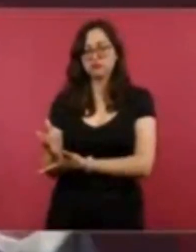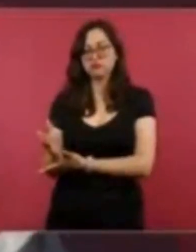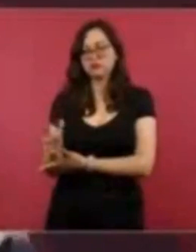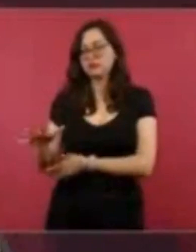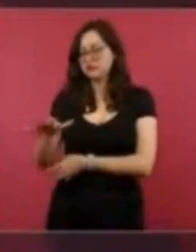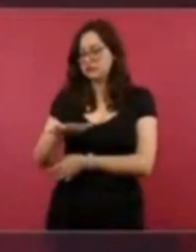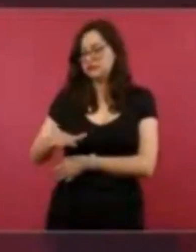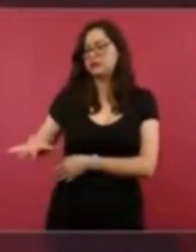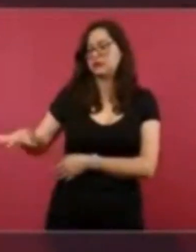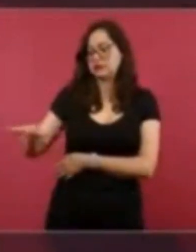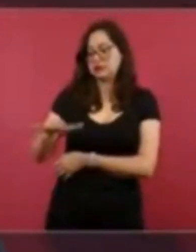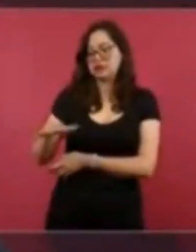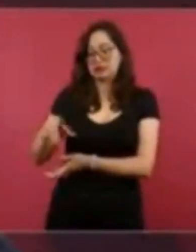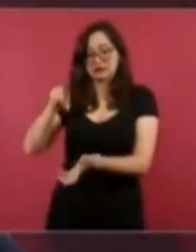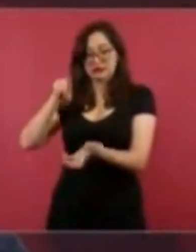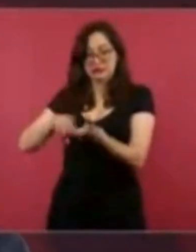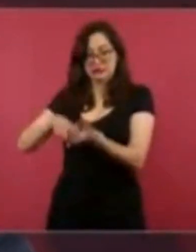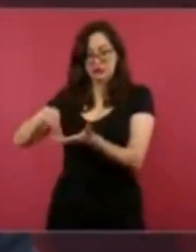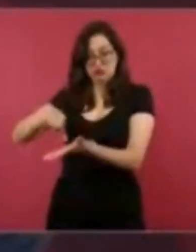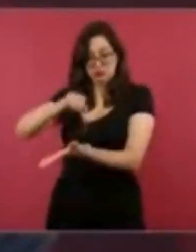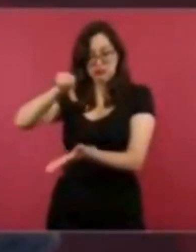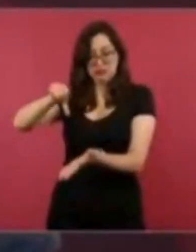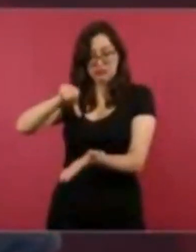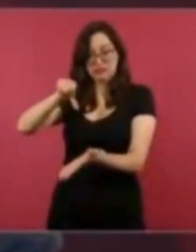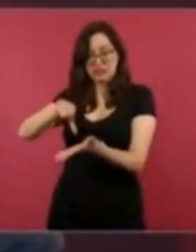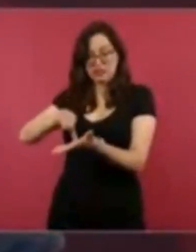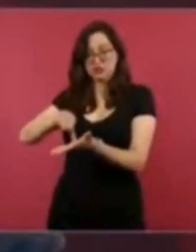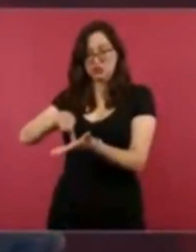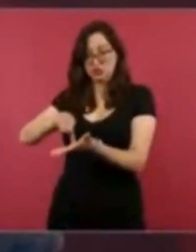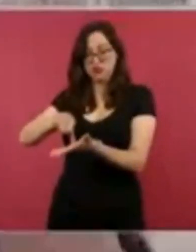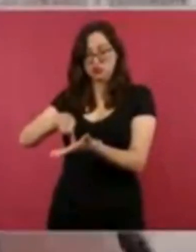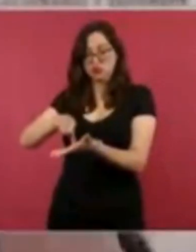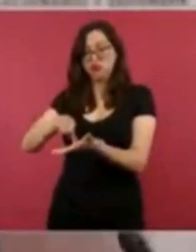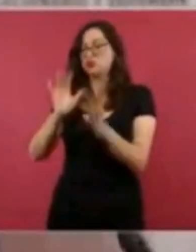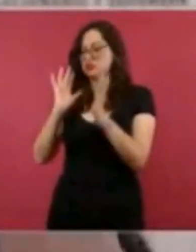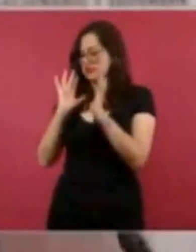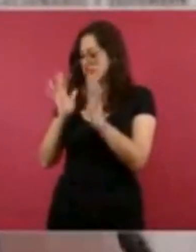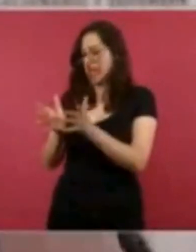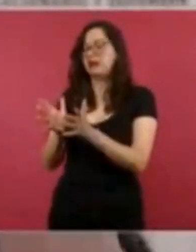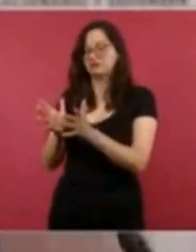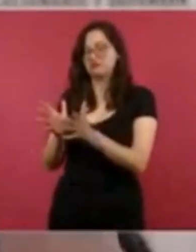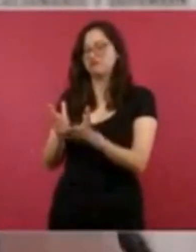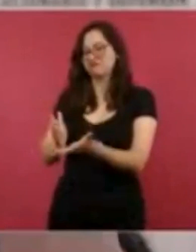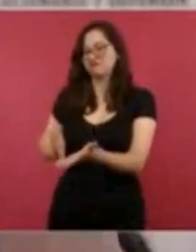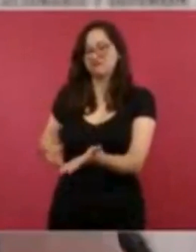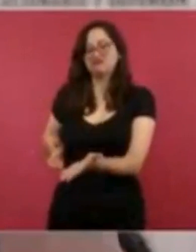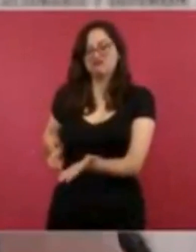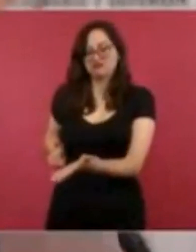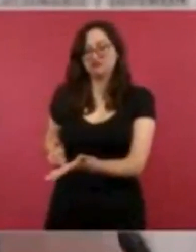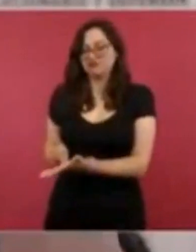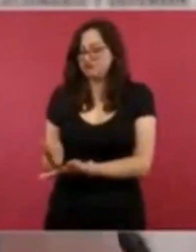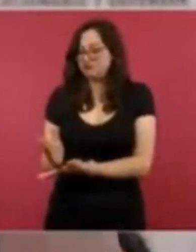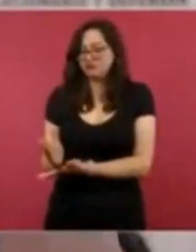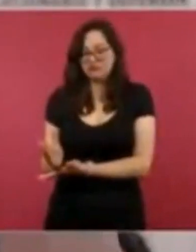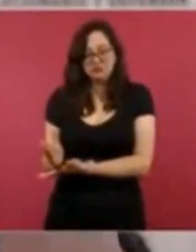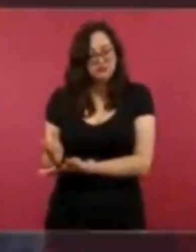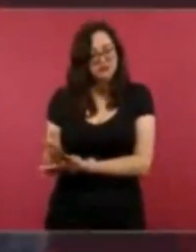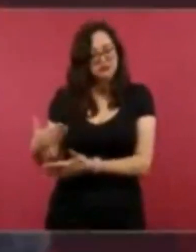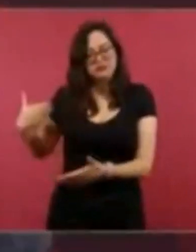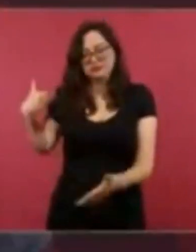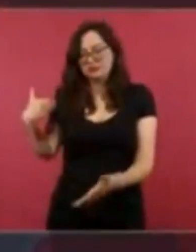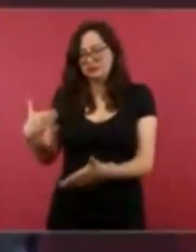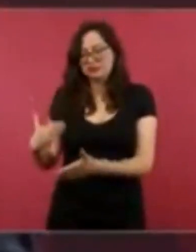de la galería, en donde seguramente están, o sea, estamos cerca después de enormes trabajos.